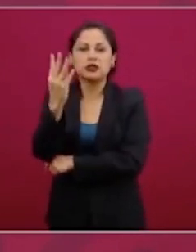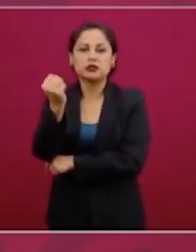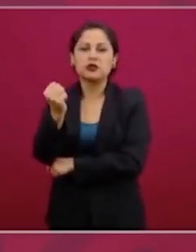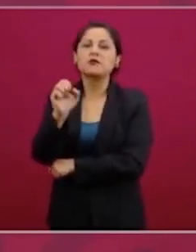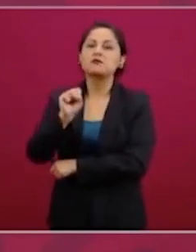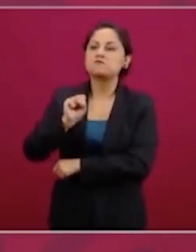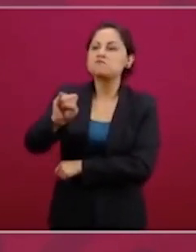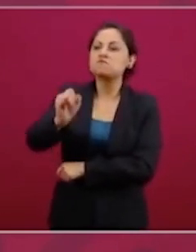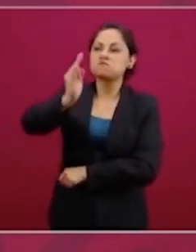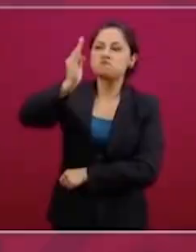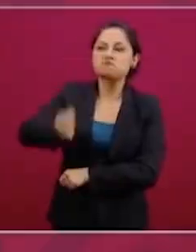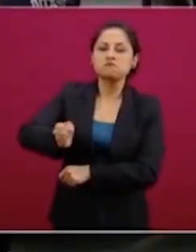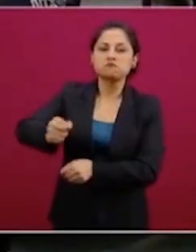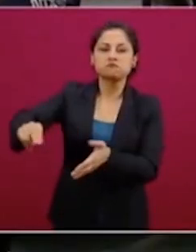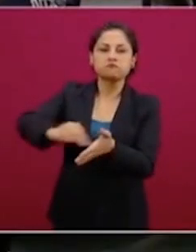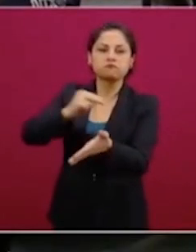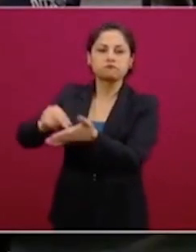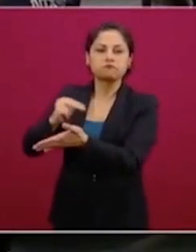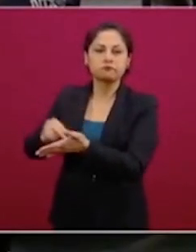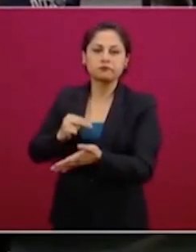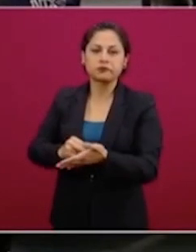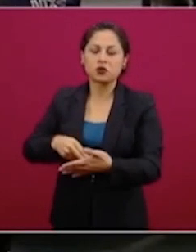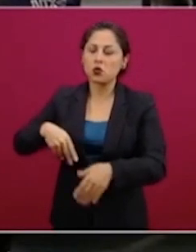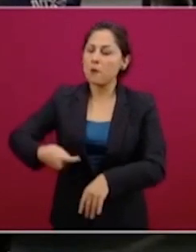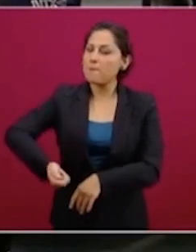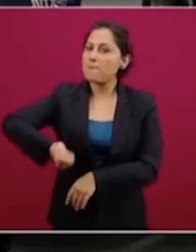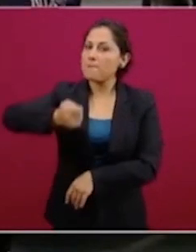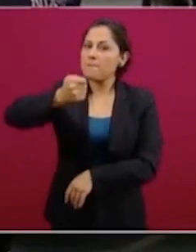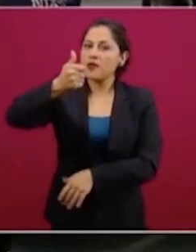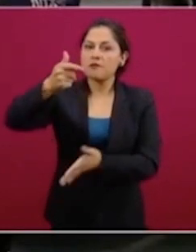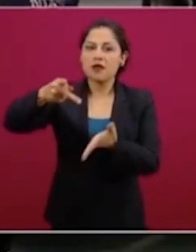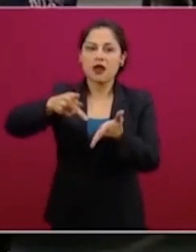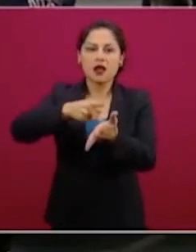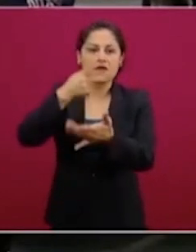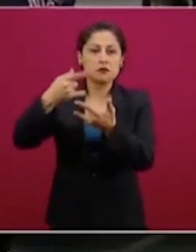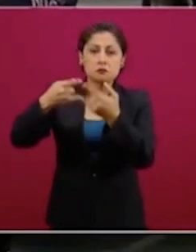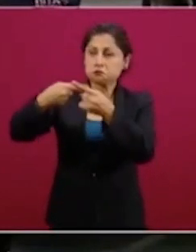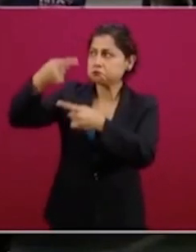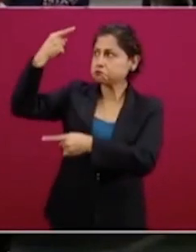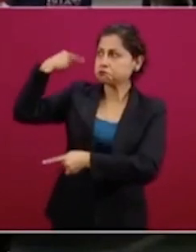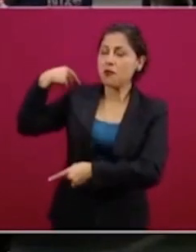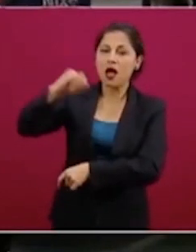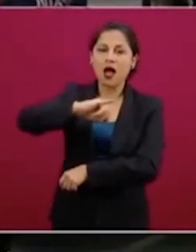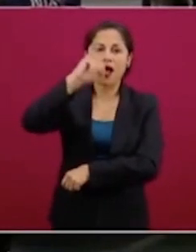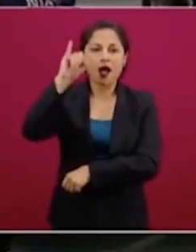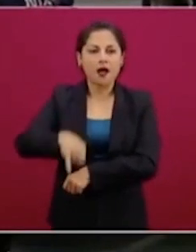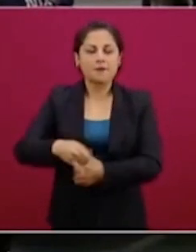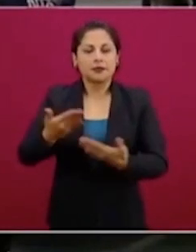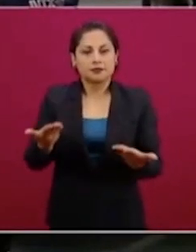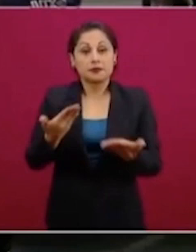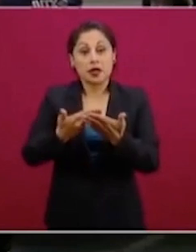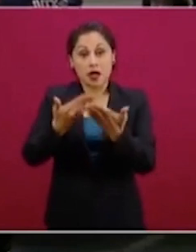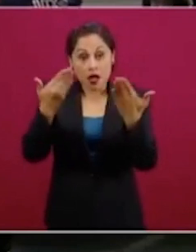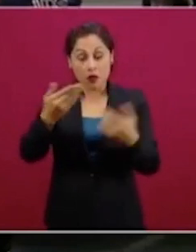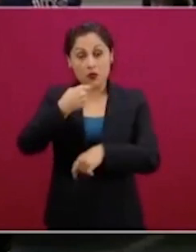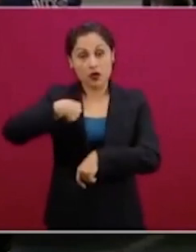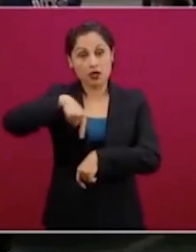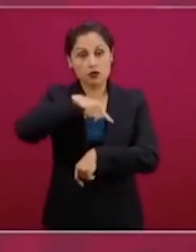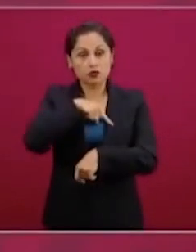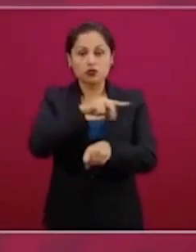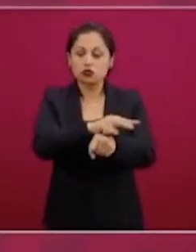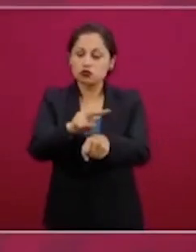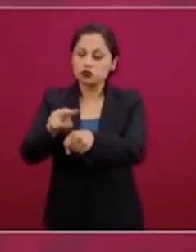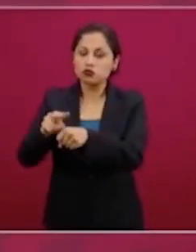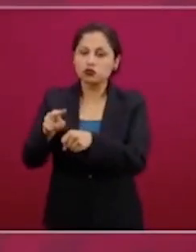Esto no había ocurrido nunca. Ahora daremos seguimiento para que este mandato se